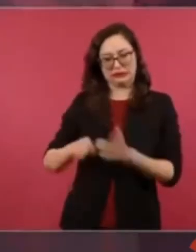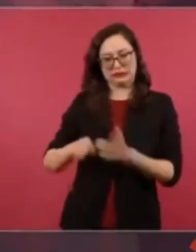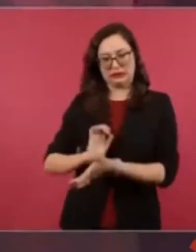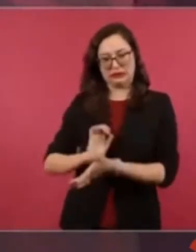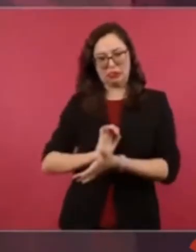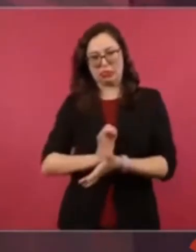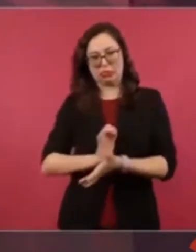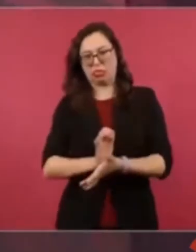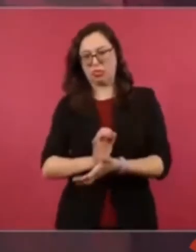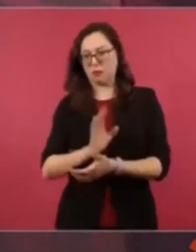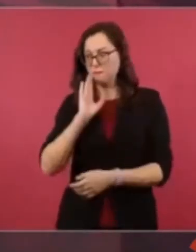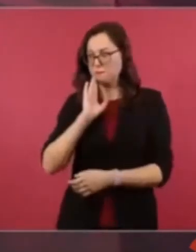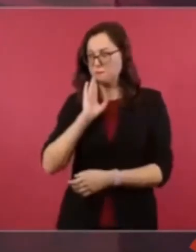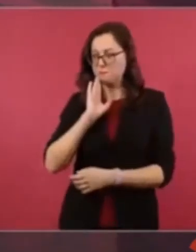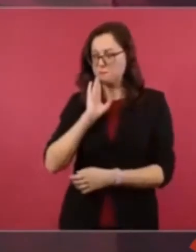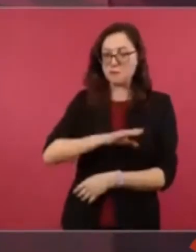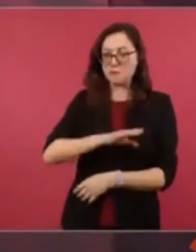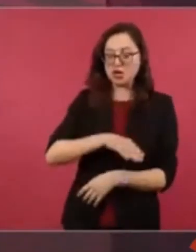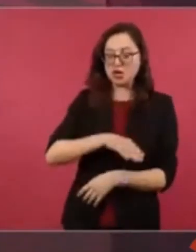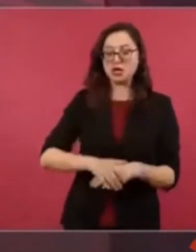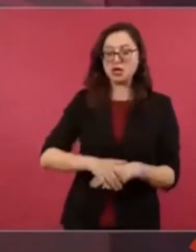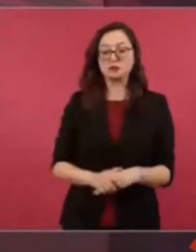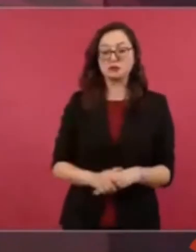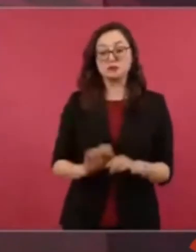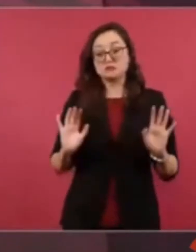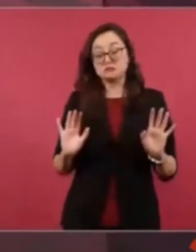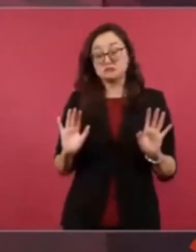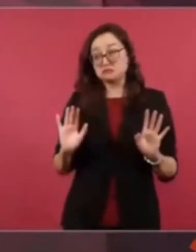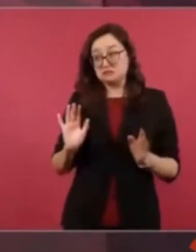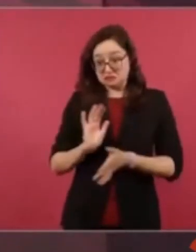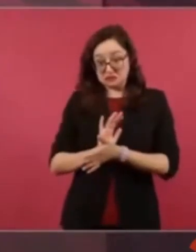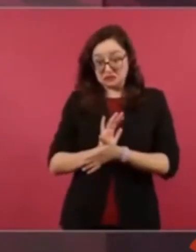Poco a poco. Pero también son libres.